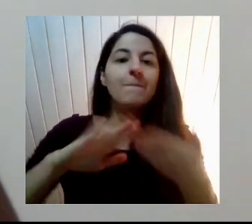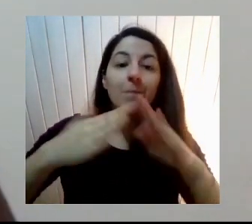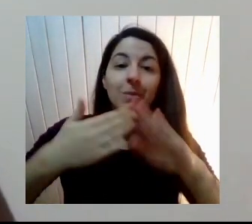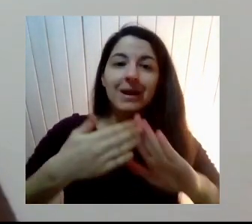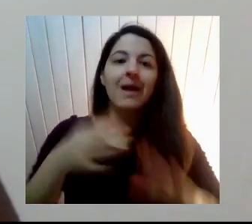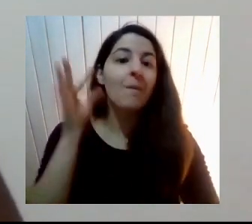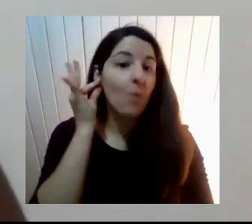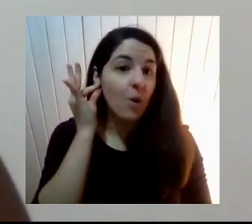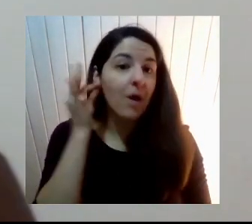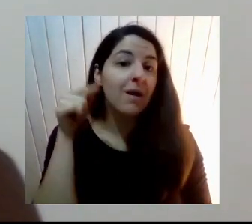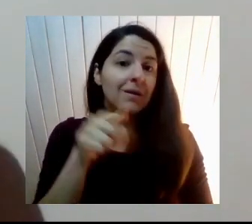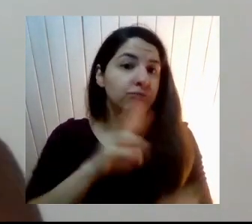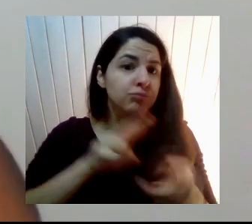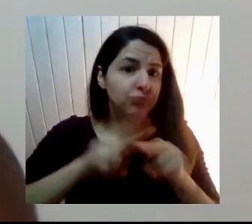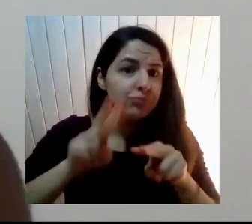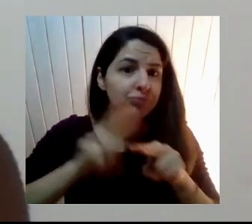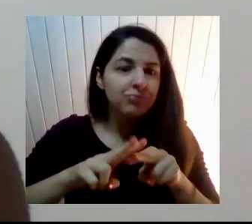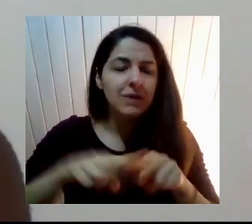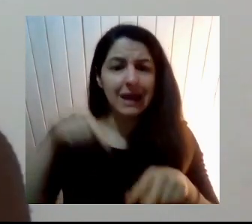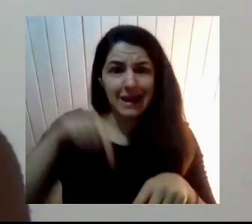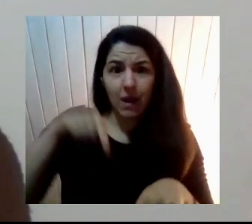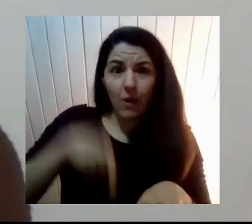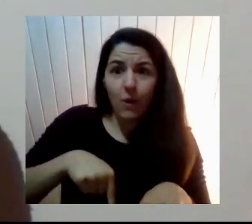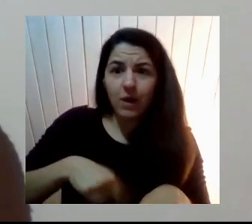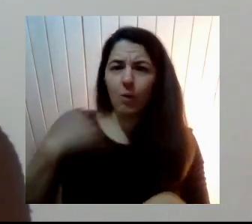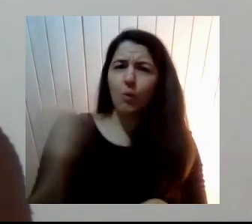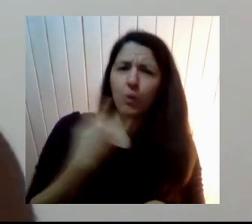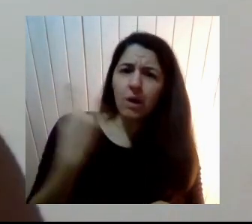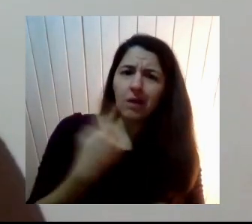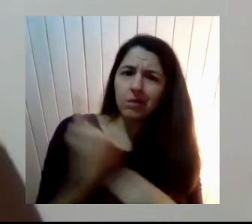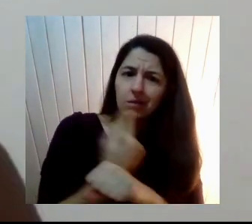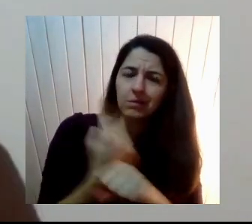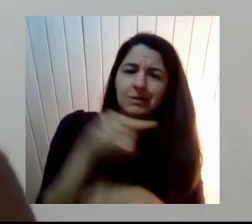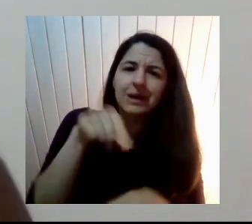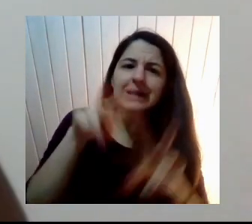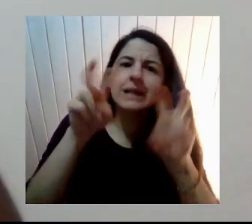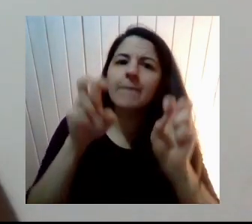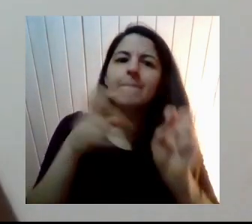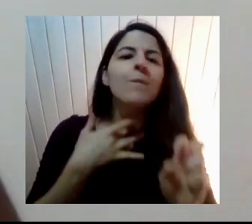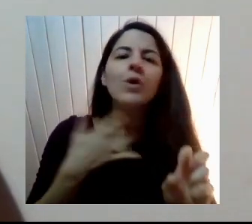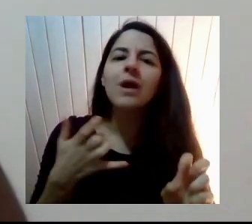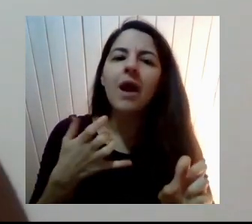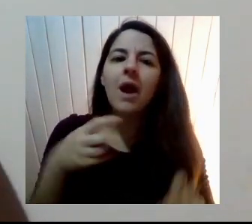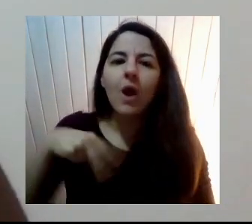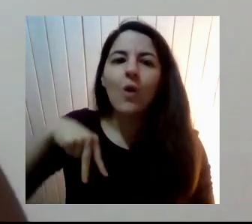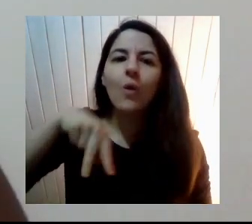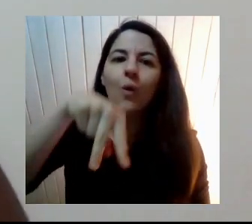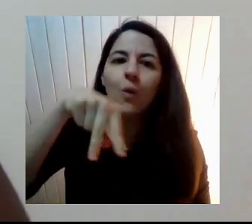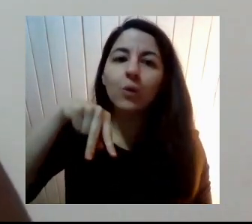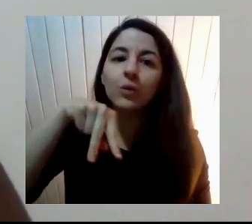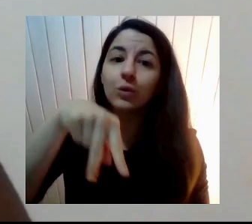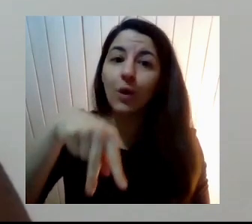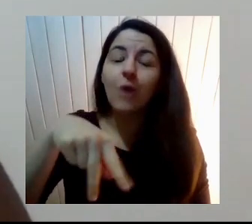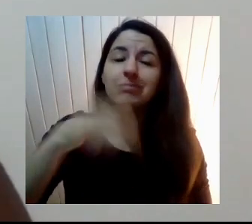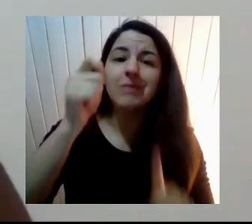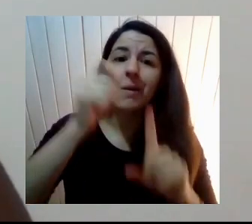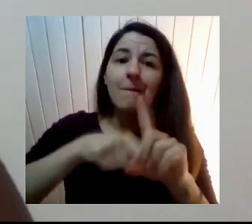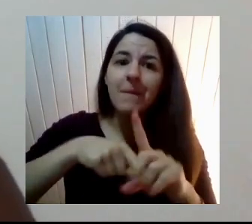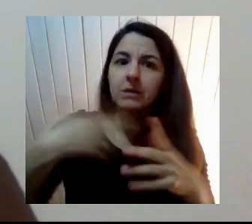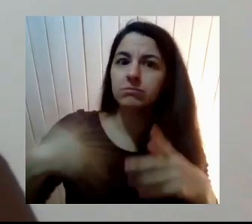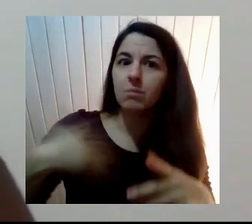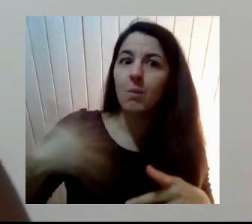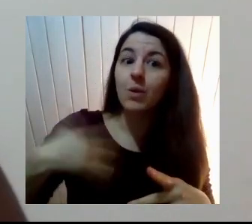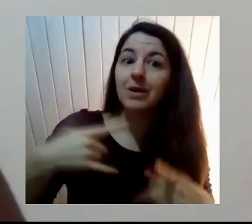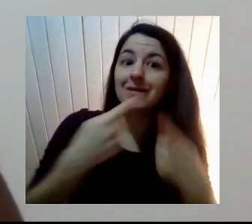urgente hablar de estos temas Porque además estamos en junio Un mes que es muy importante También para las disidencias sexuales Y de verdad